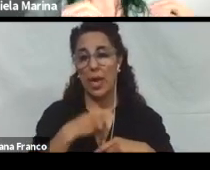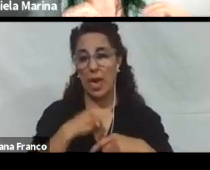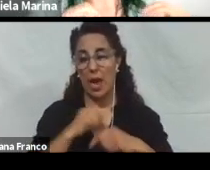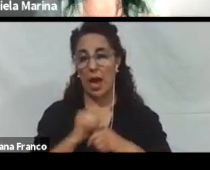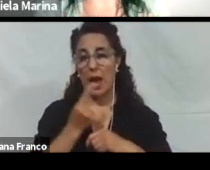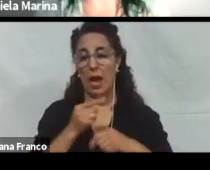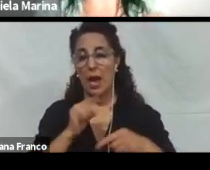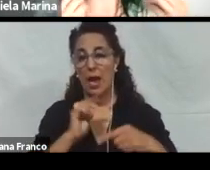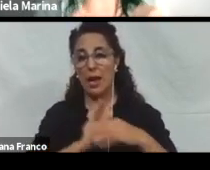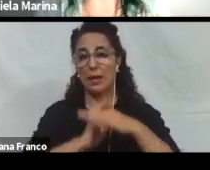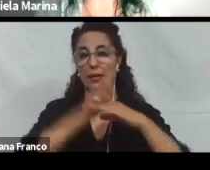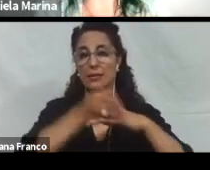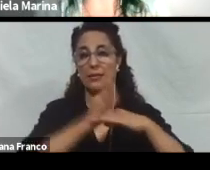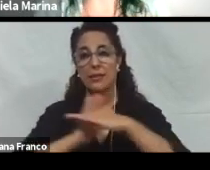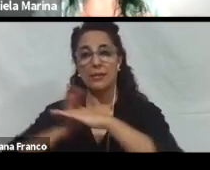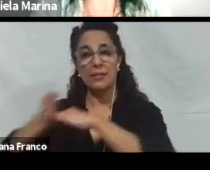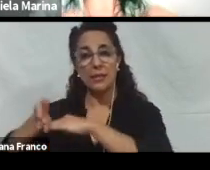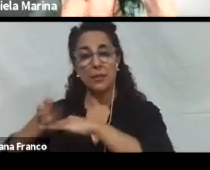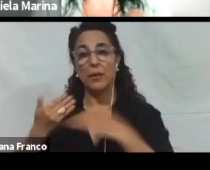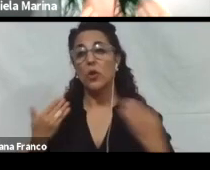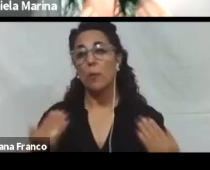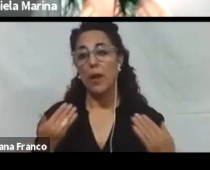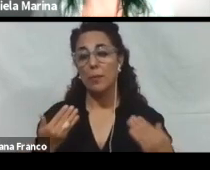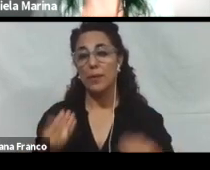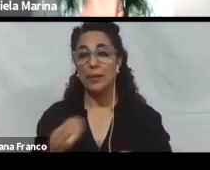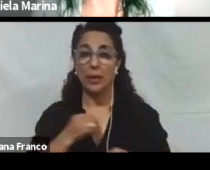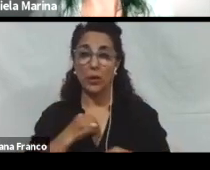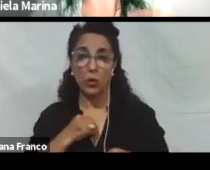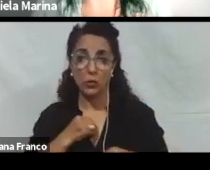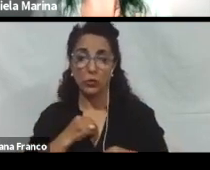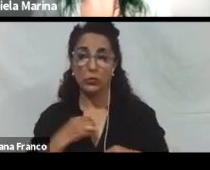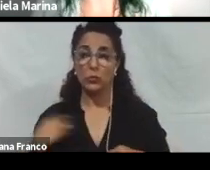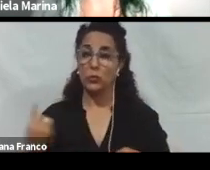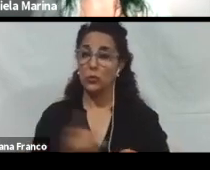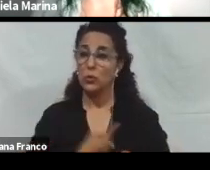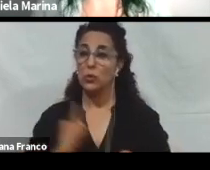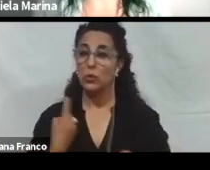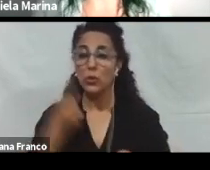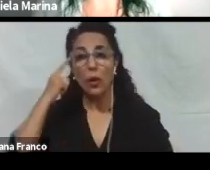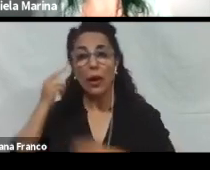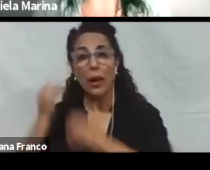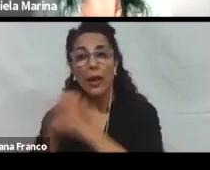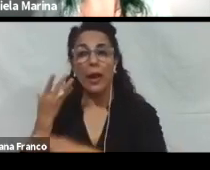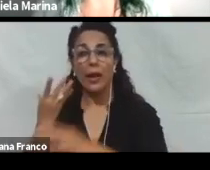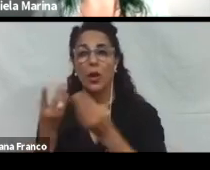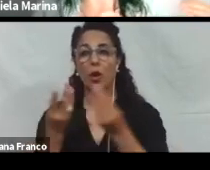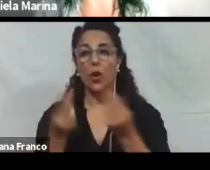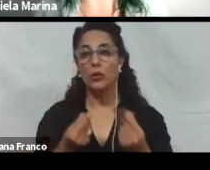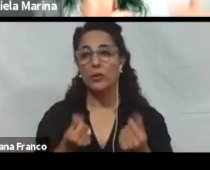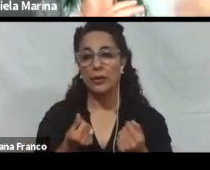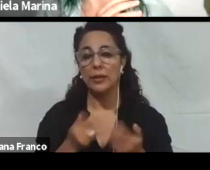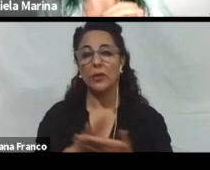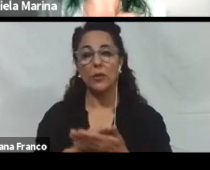para permitirnos a nosotros mismos crear contenido siguiendo las pautas de la